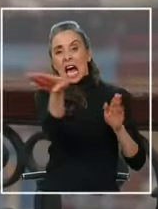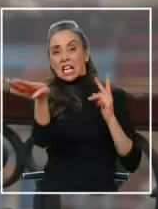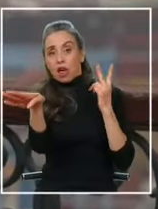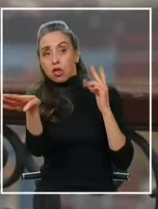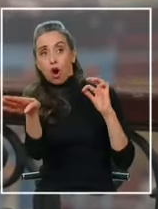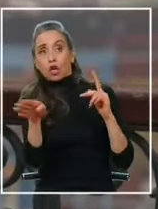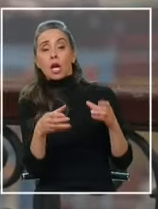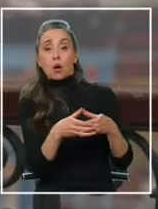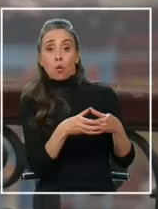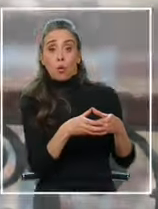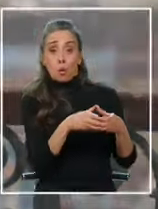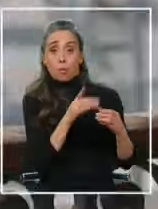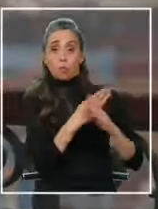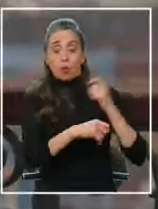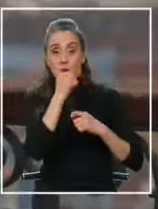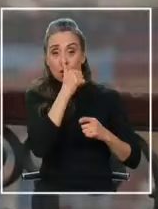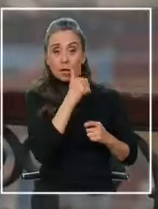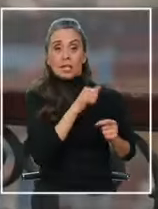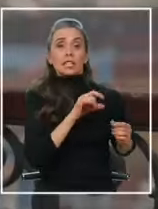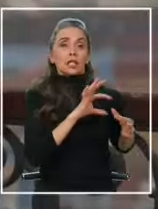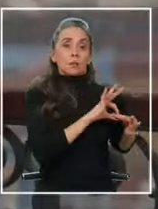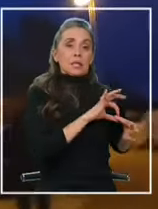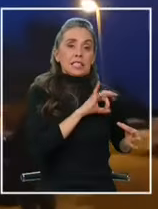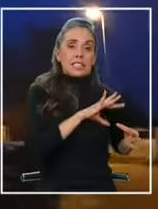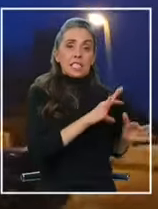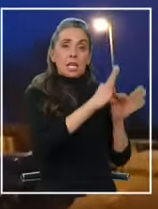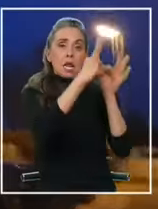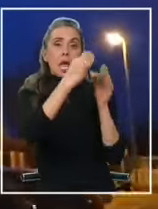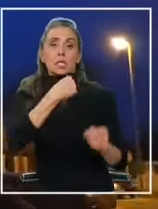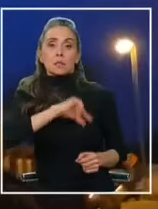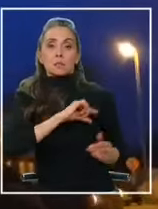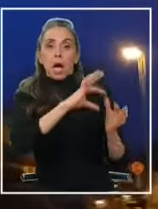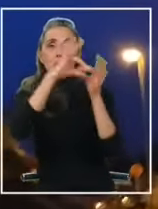Una banda que tenía redes en Chile España y Francia